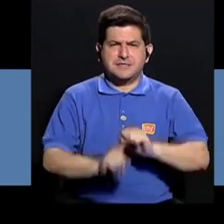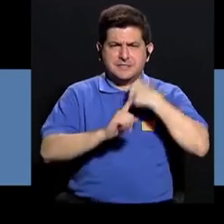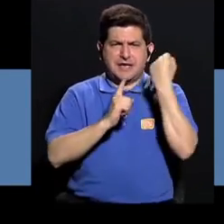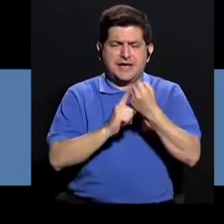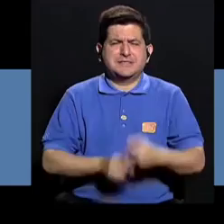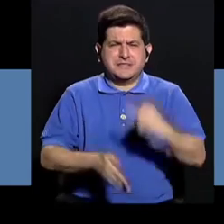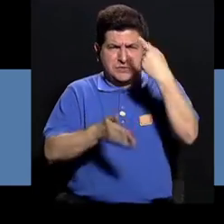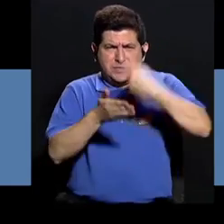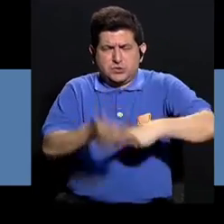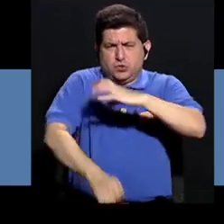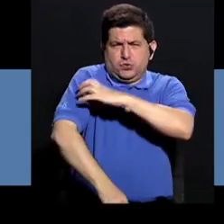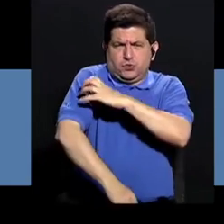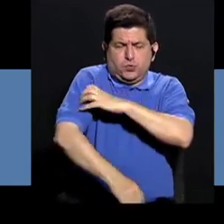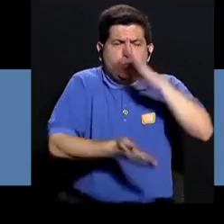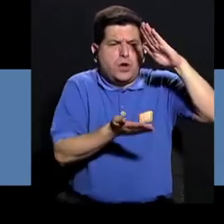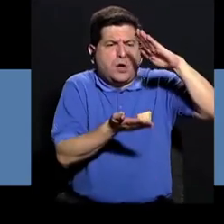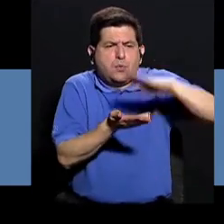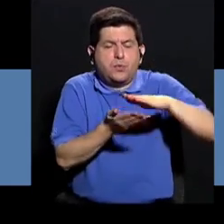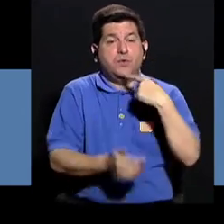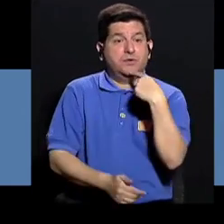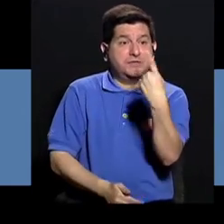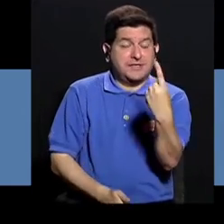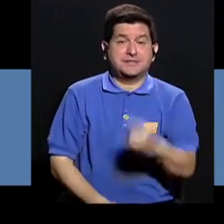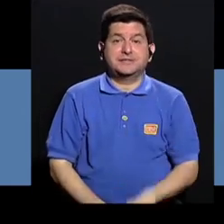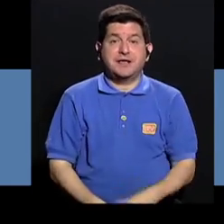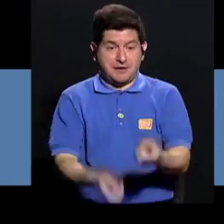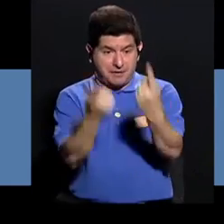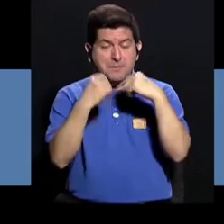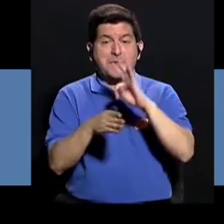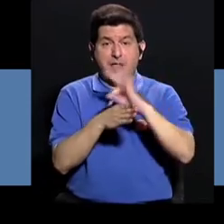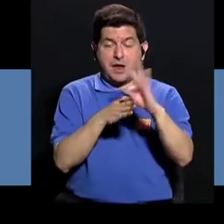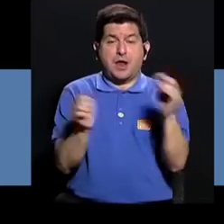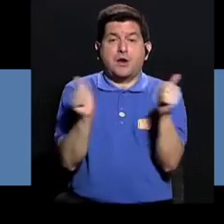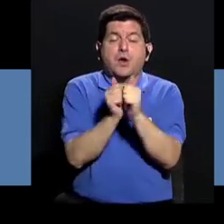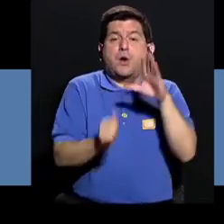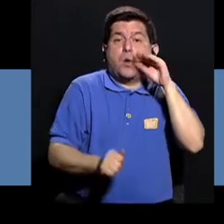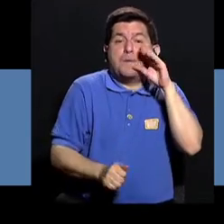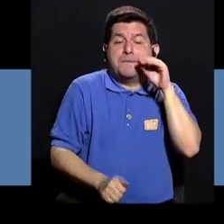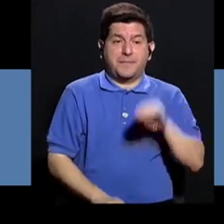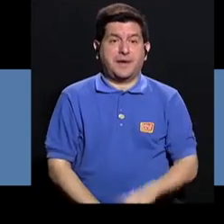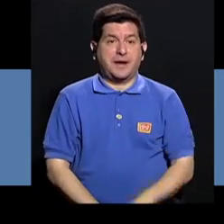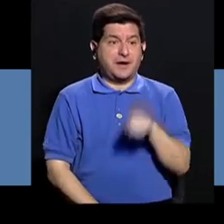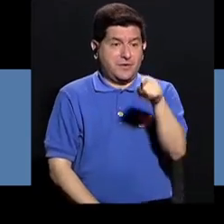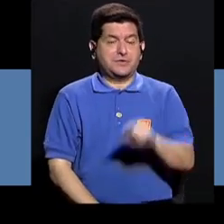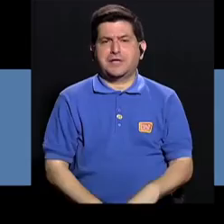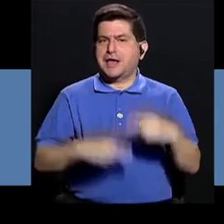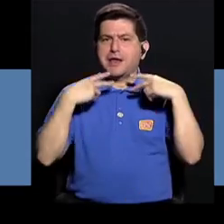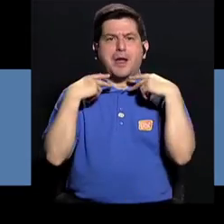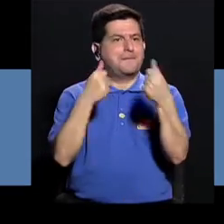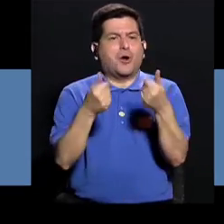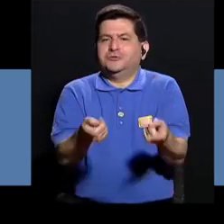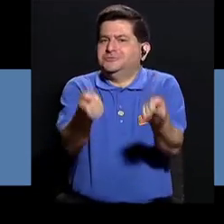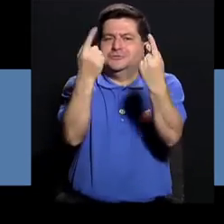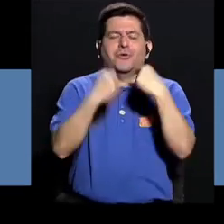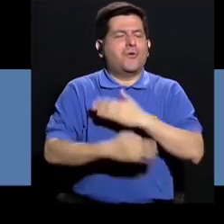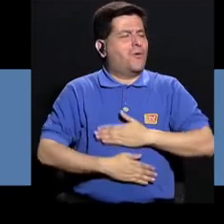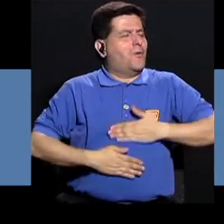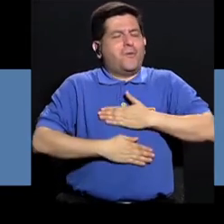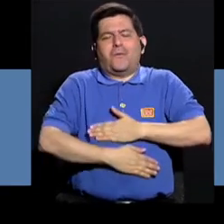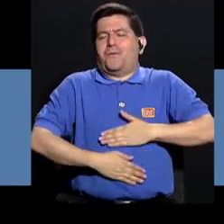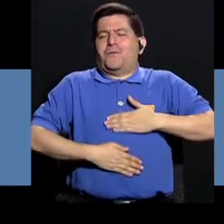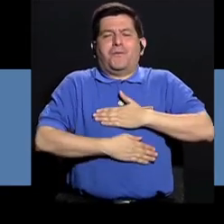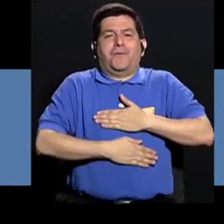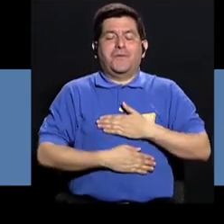espasticidad ha bajado un montón. Apenas se le dice que va a venir a terapia con perros, ella se deja ir. Ella